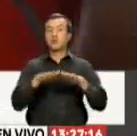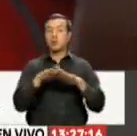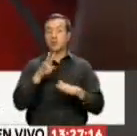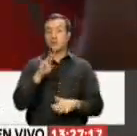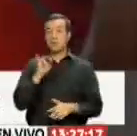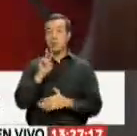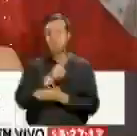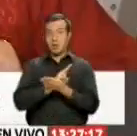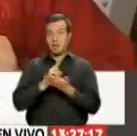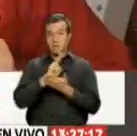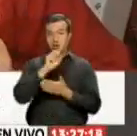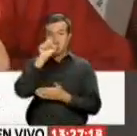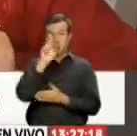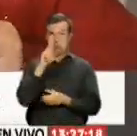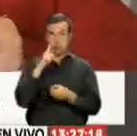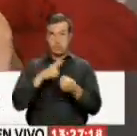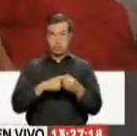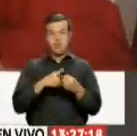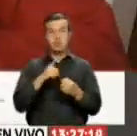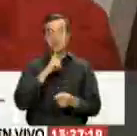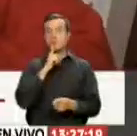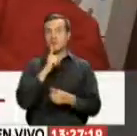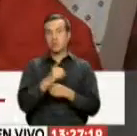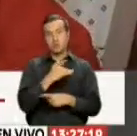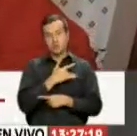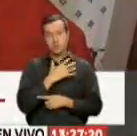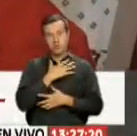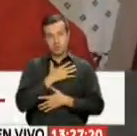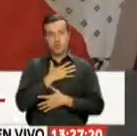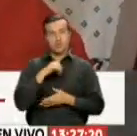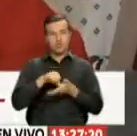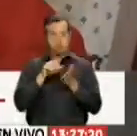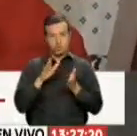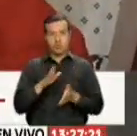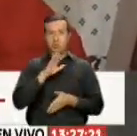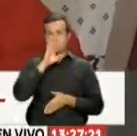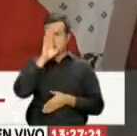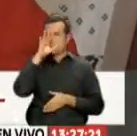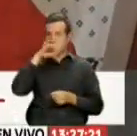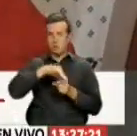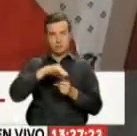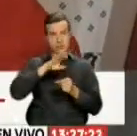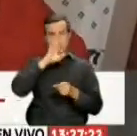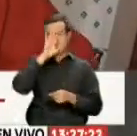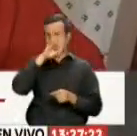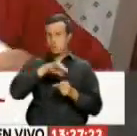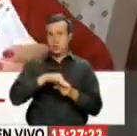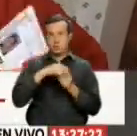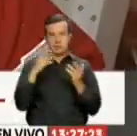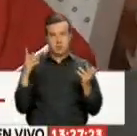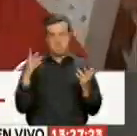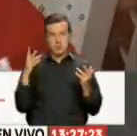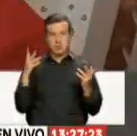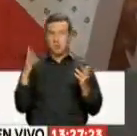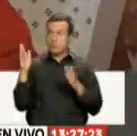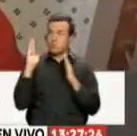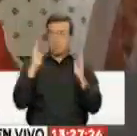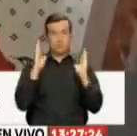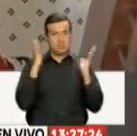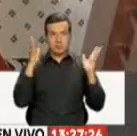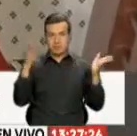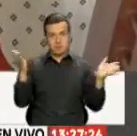Villaflora Sur de Quito Claro Porque yo soy Una ciudadana Y siempre He votado Pero nadie Me ha hecho caso